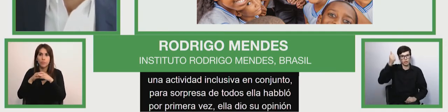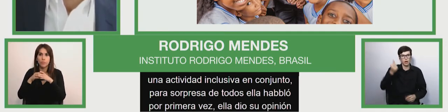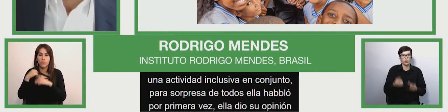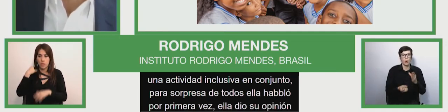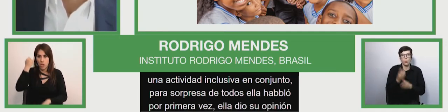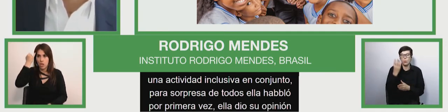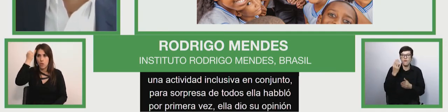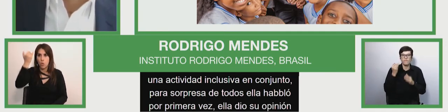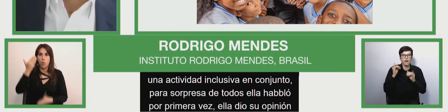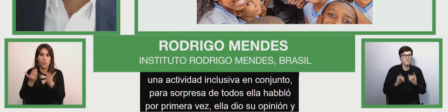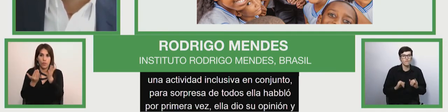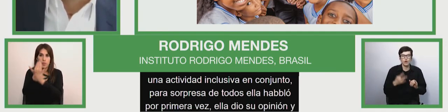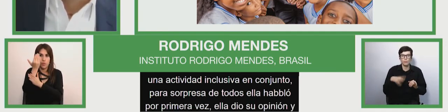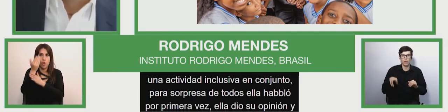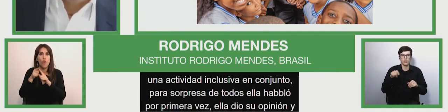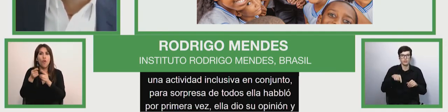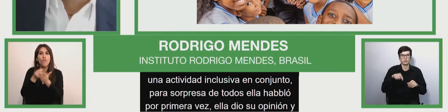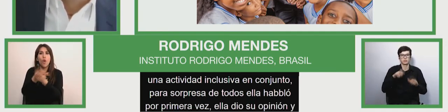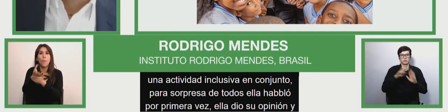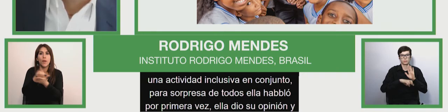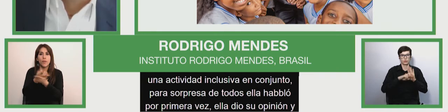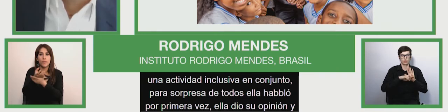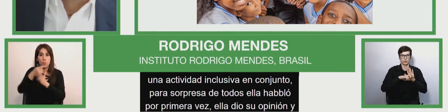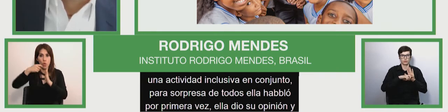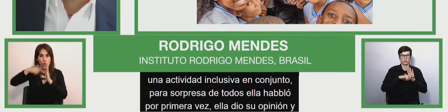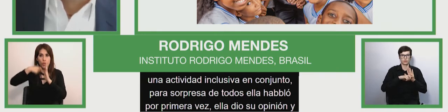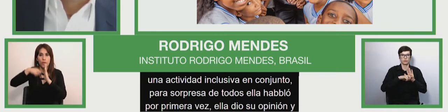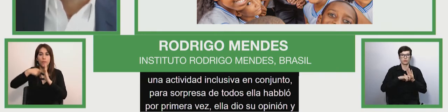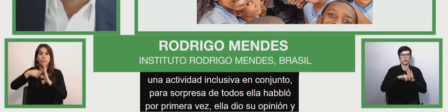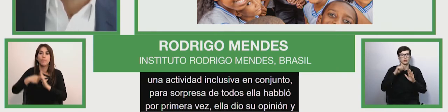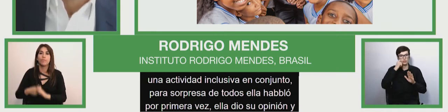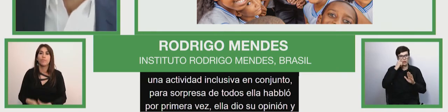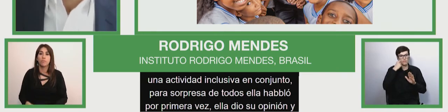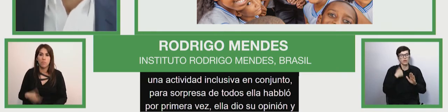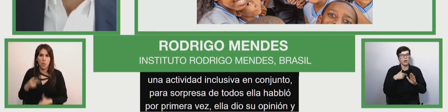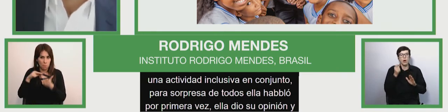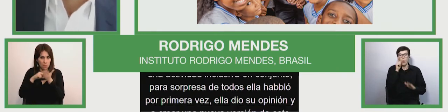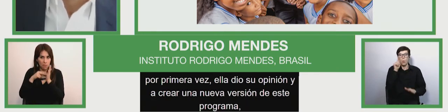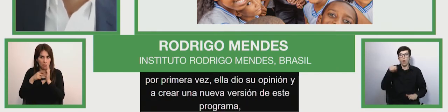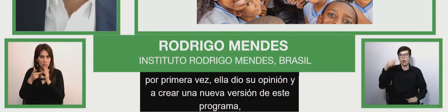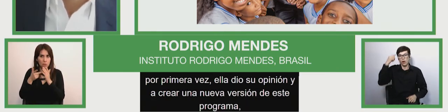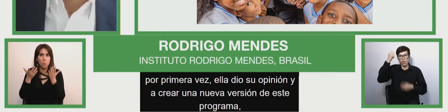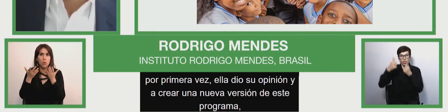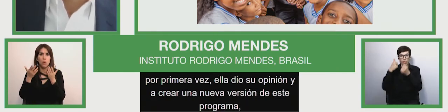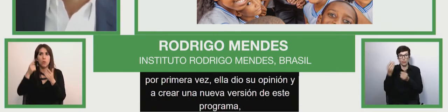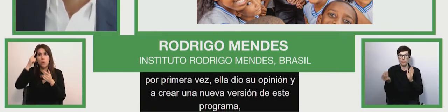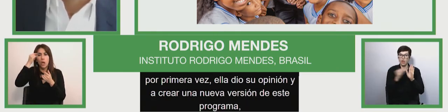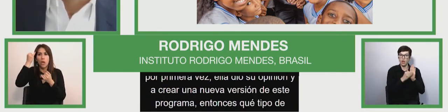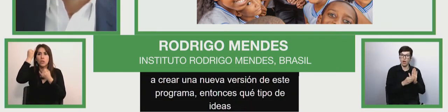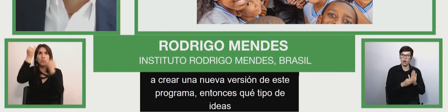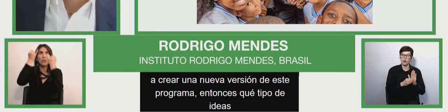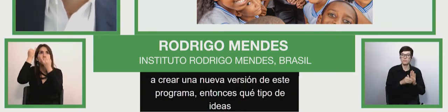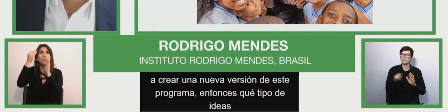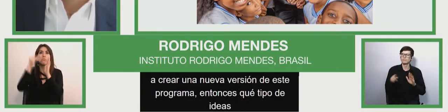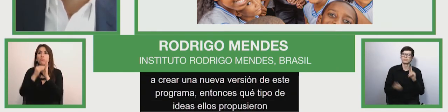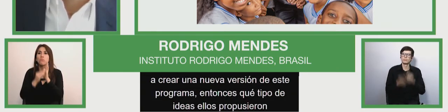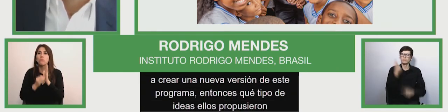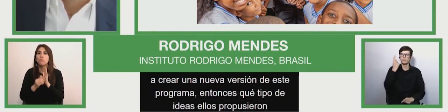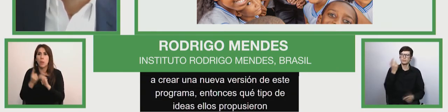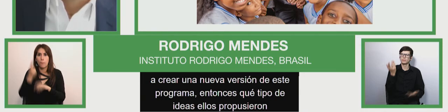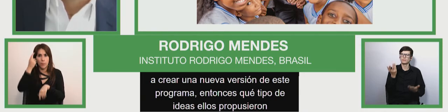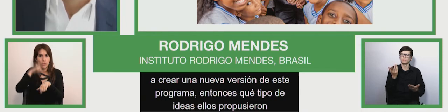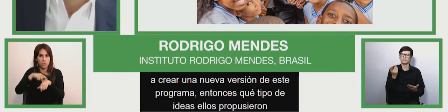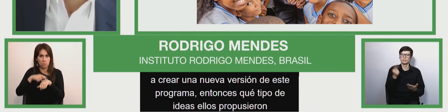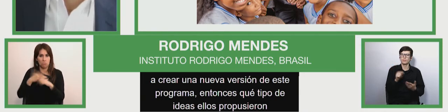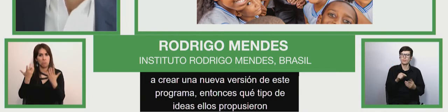de este programa entonces qué tipo de ideas ellos propusieron la primera es el